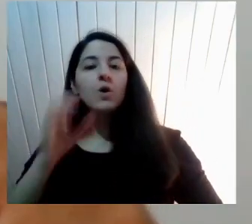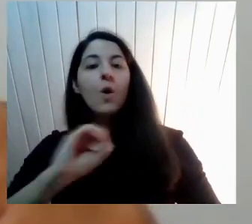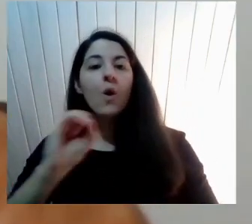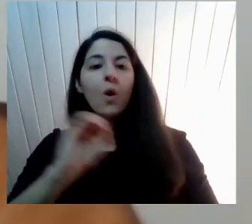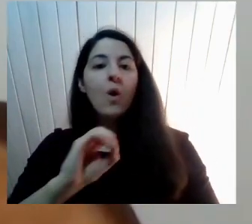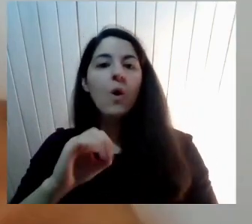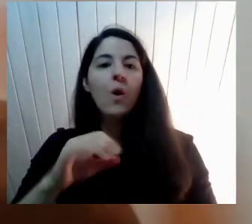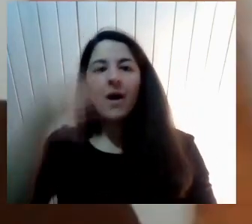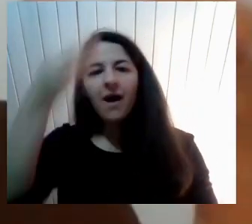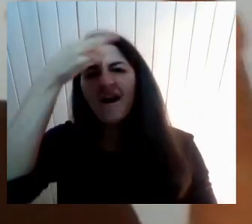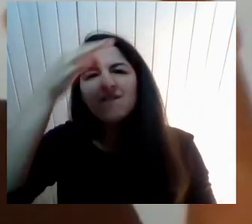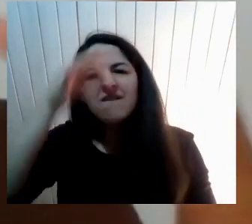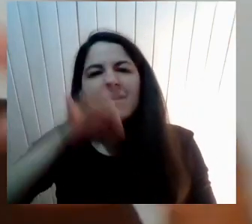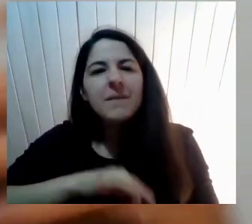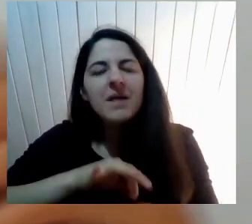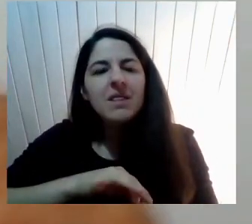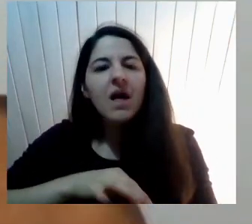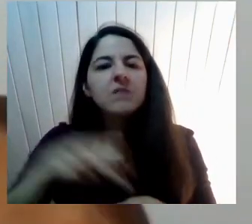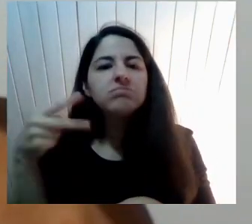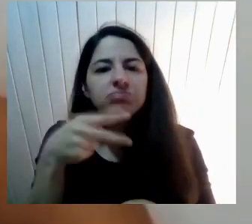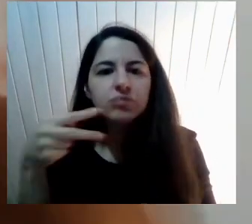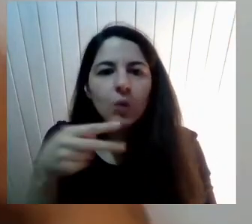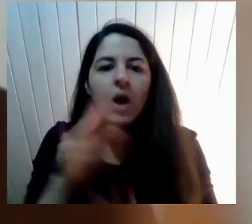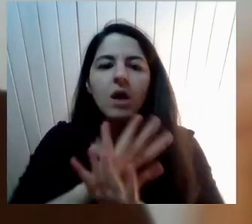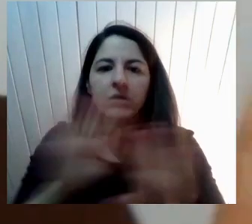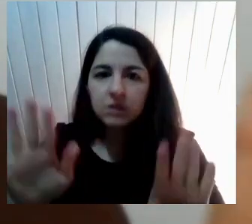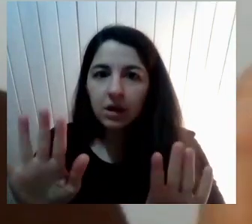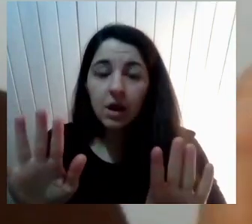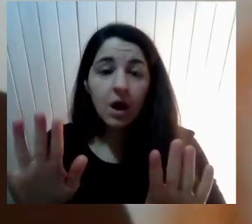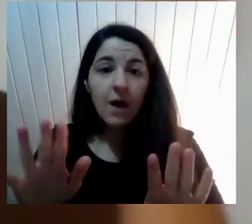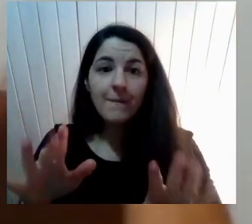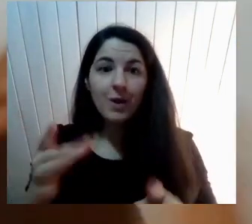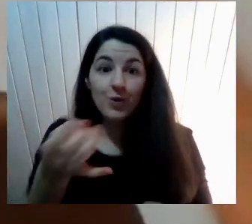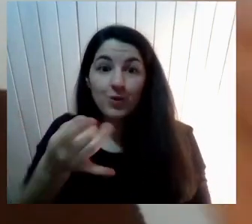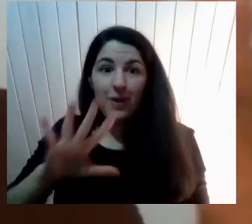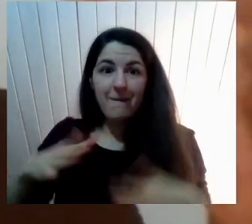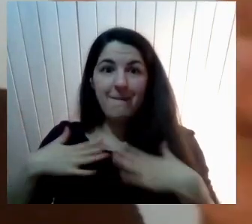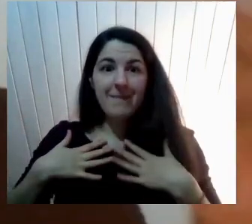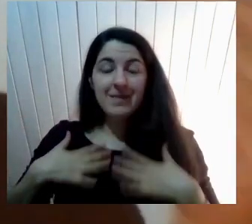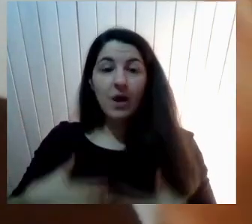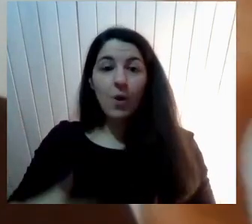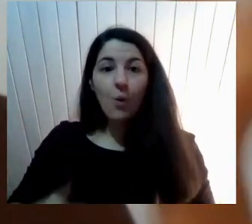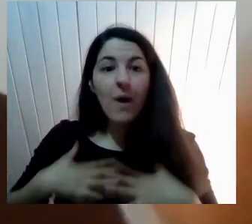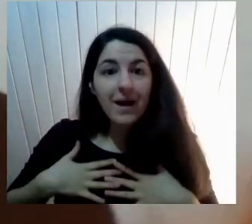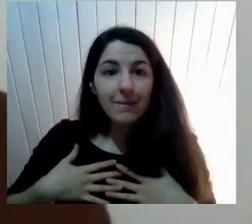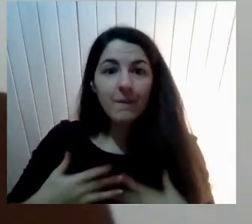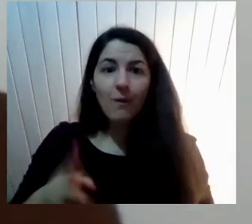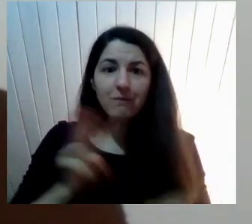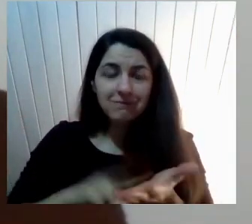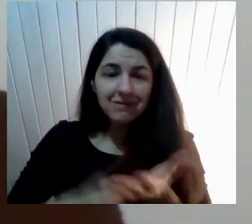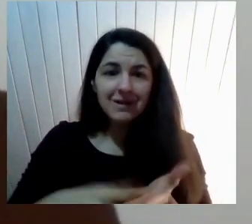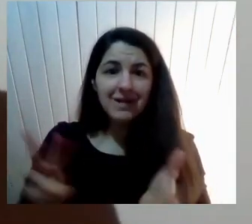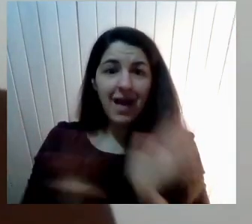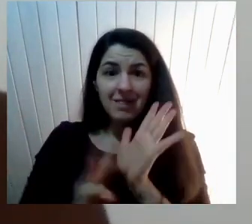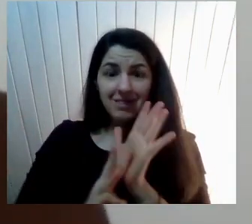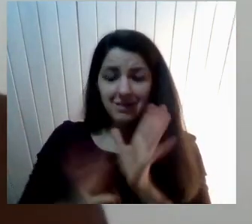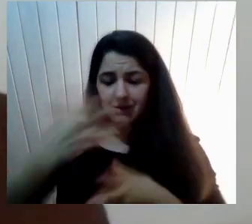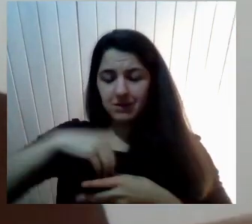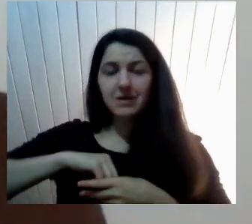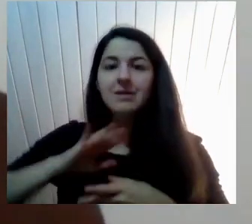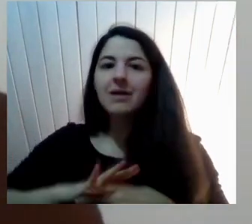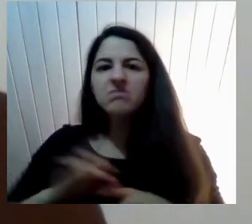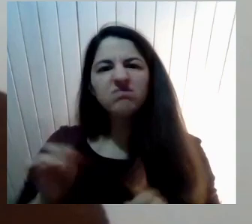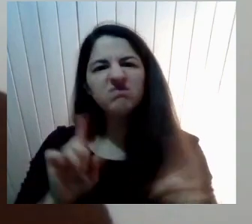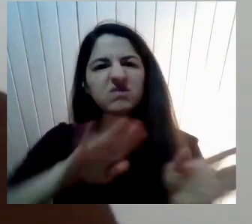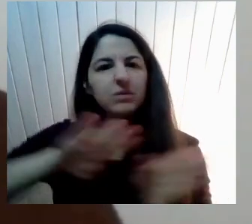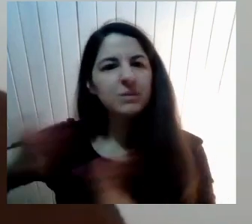toca El componente integral De los De los cuerpos Sexuados Digamos Que en el fondo Lo que habita la escuela Y en general Los países que tienen Ley